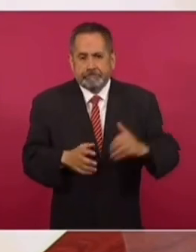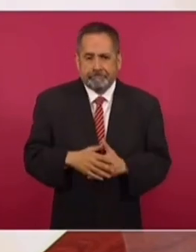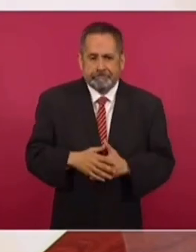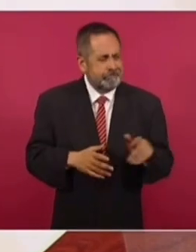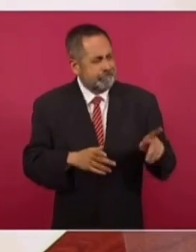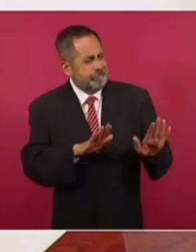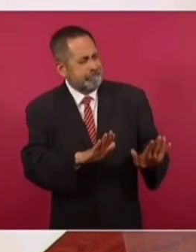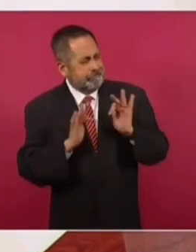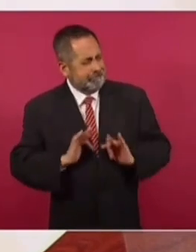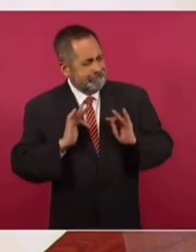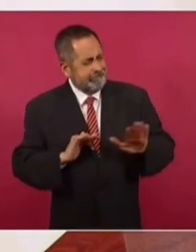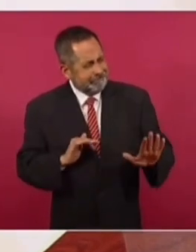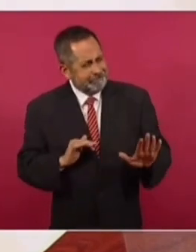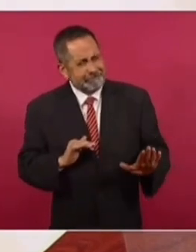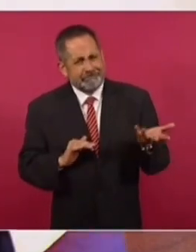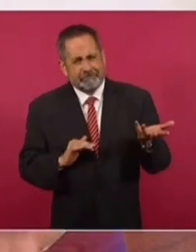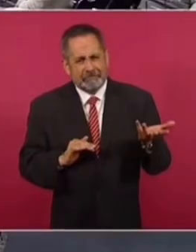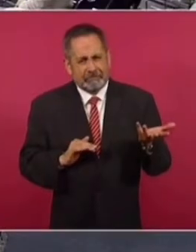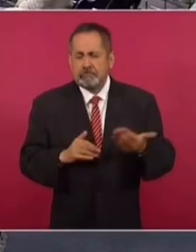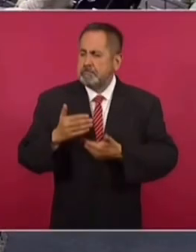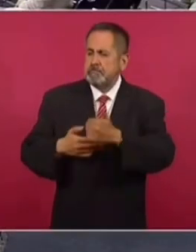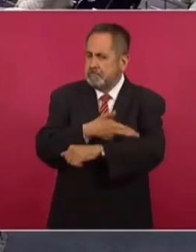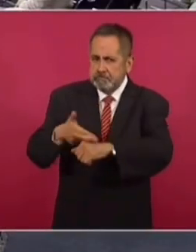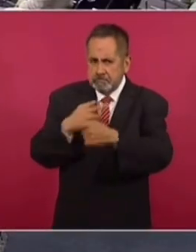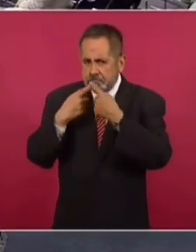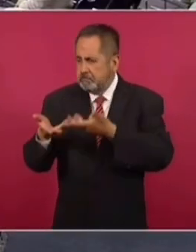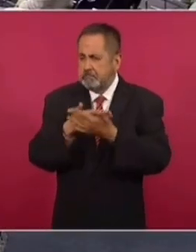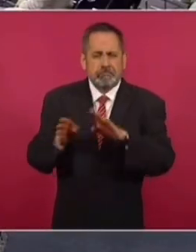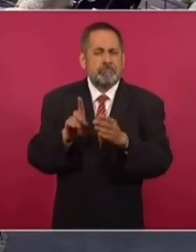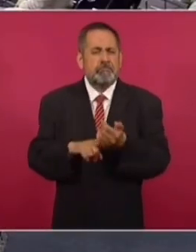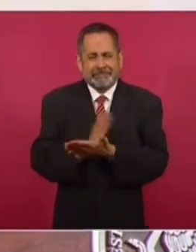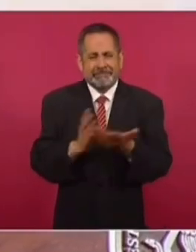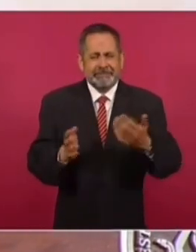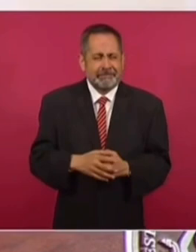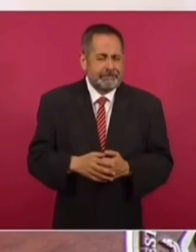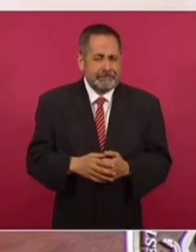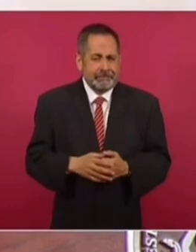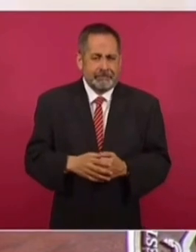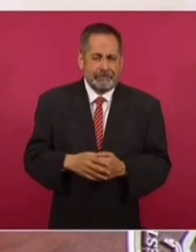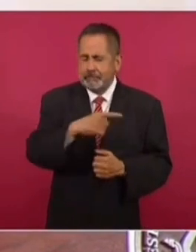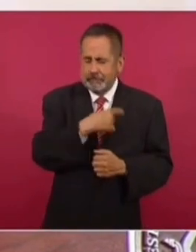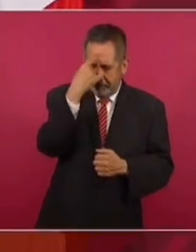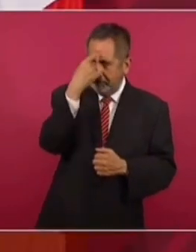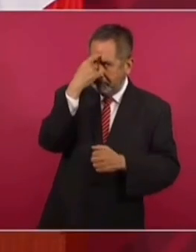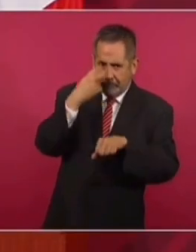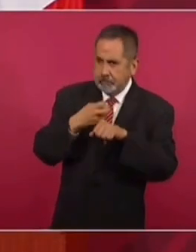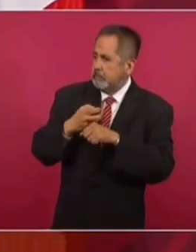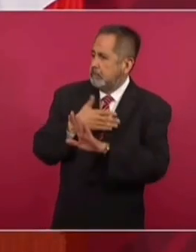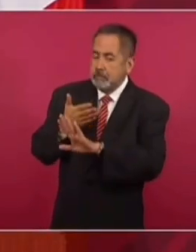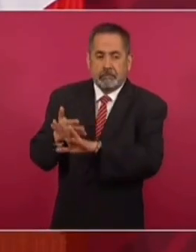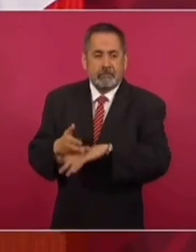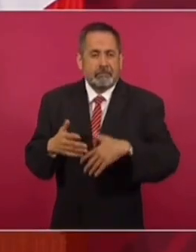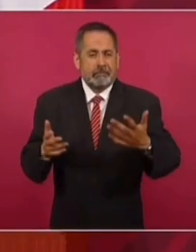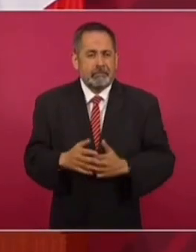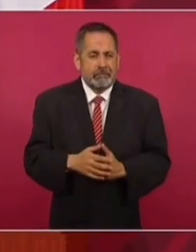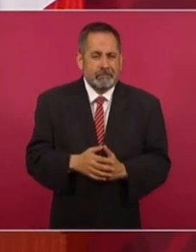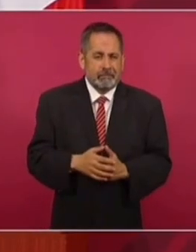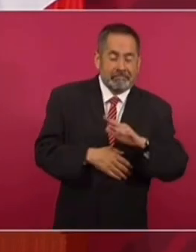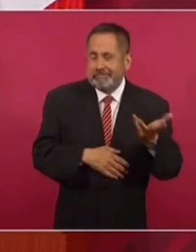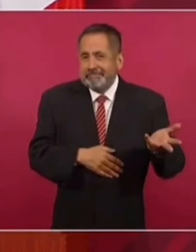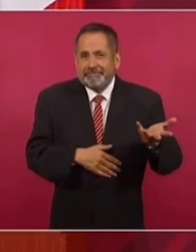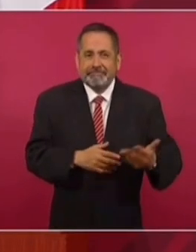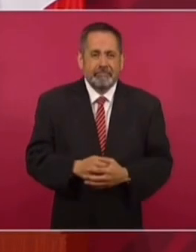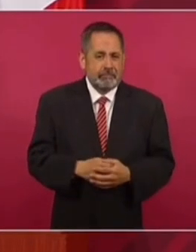deberían de serenarse. Todo se arregla y hay algo que es muy importante. Eso es un afán de que nos vaya mal.